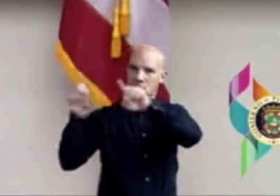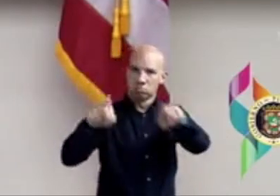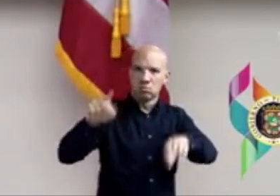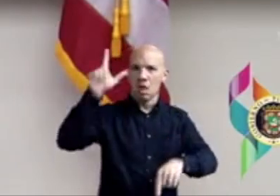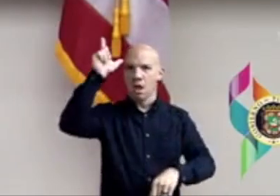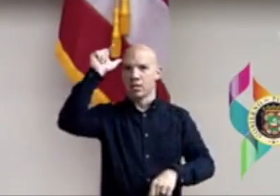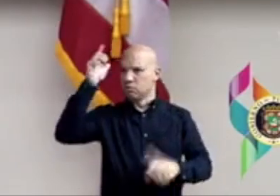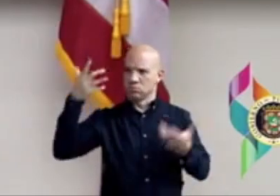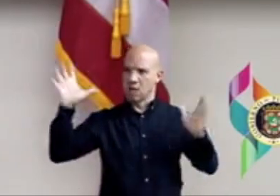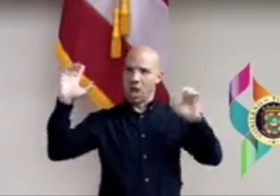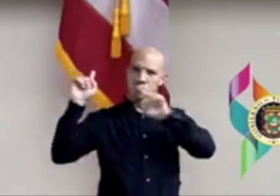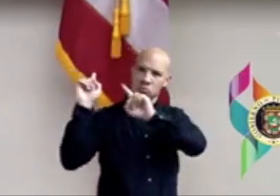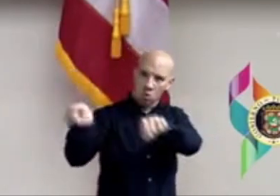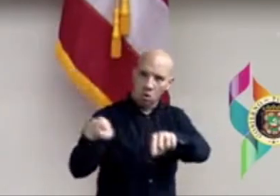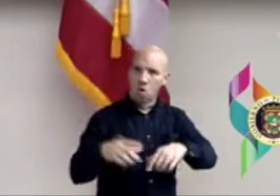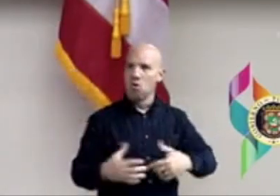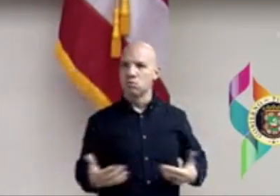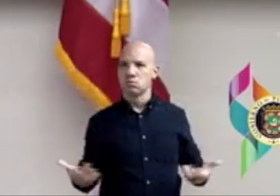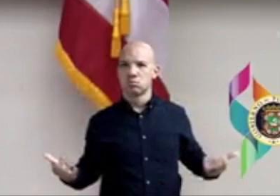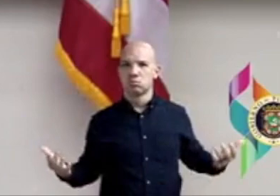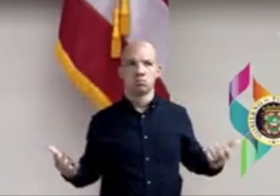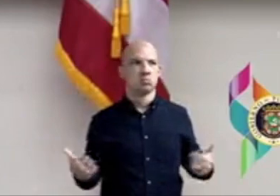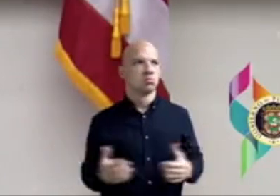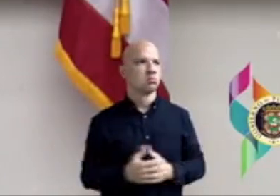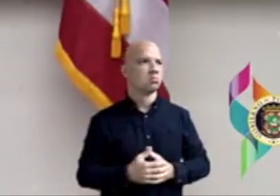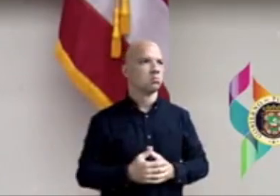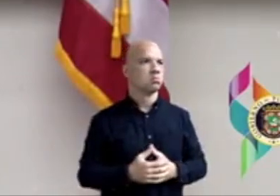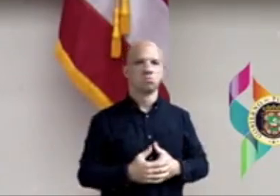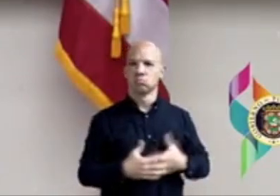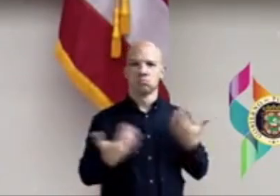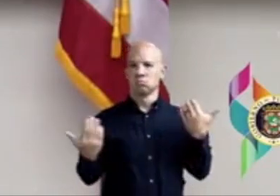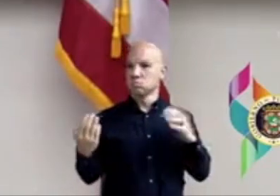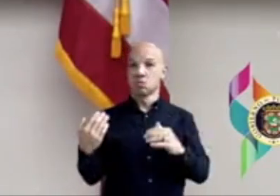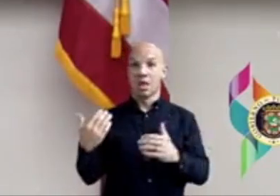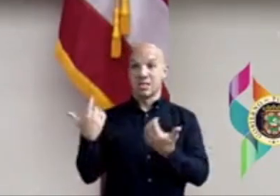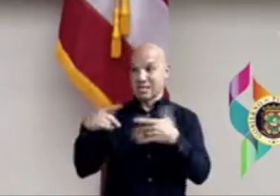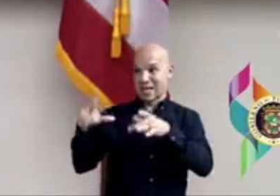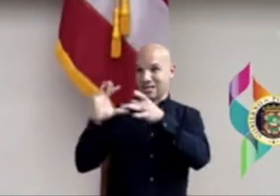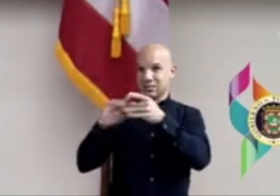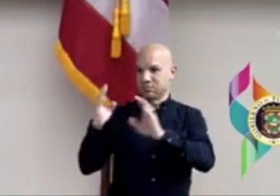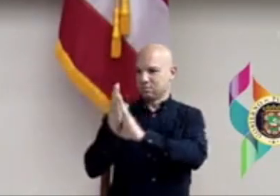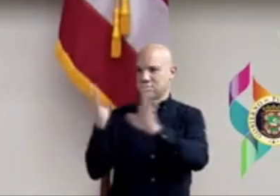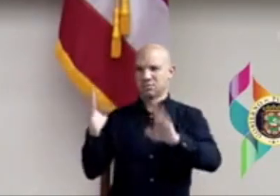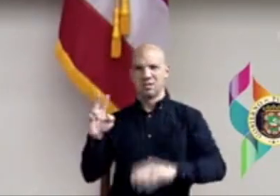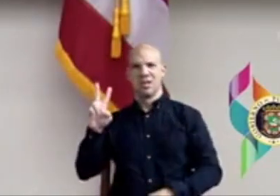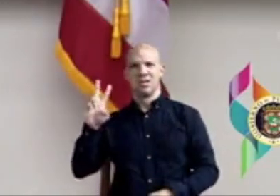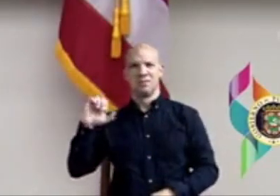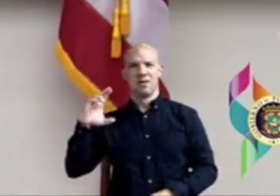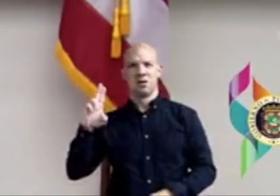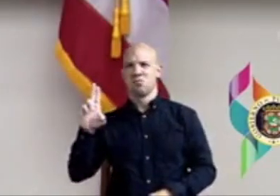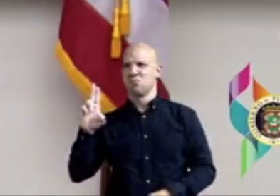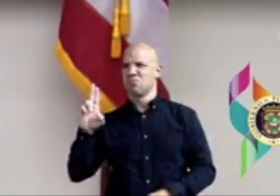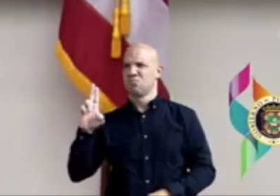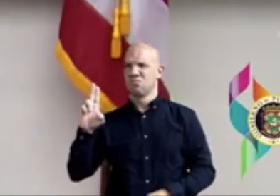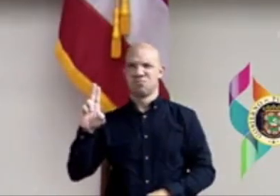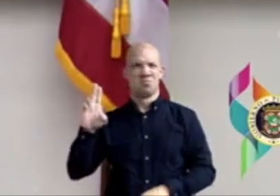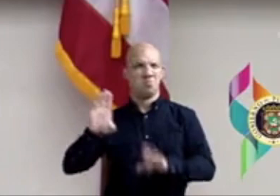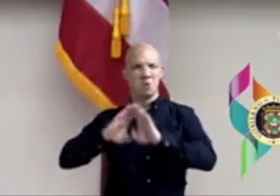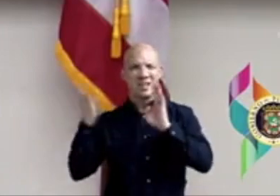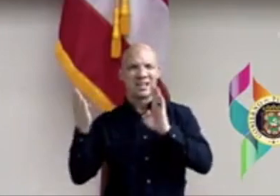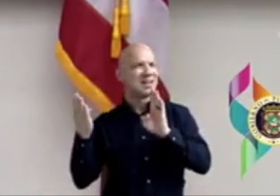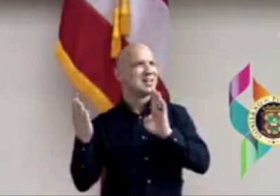está. O sea, que vaya el autobús que estamos mencionando, el Bacu Puertas, me dijiste.